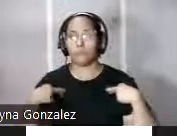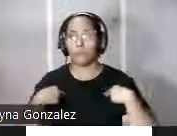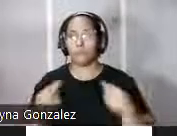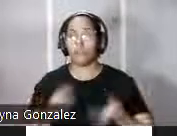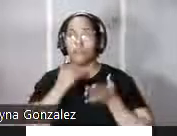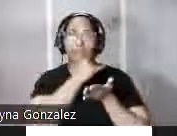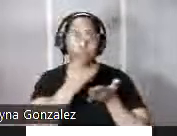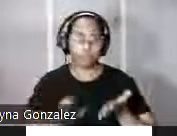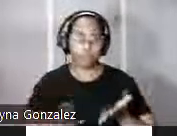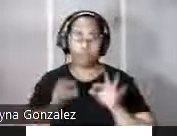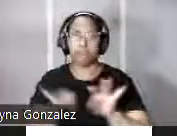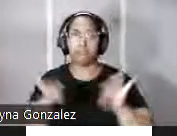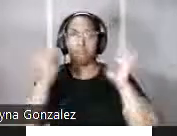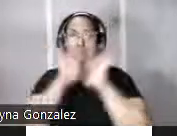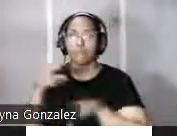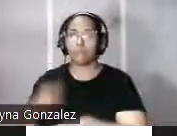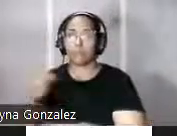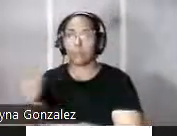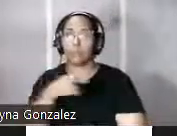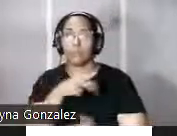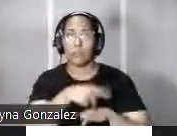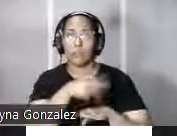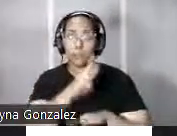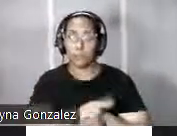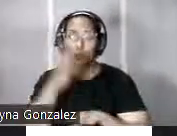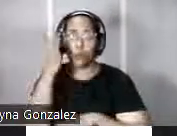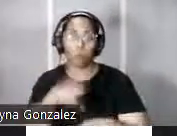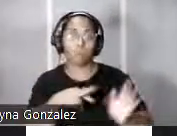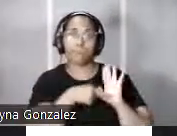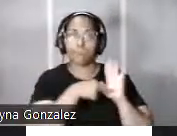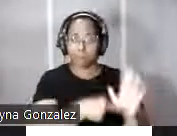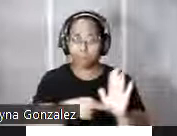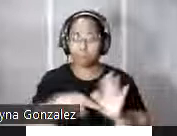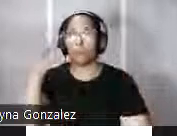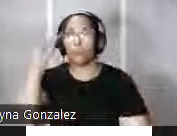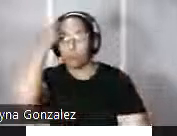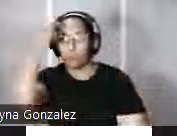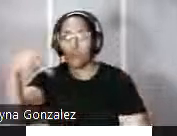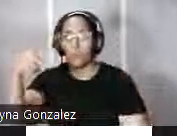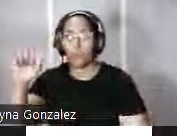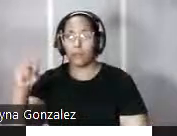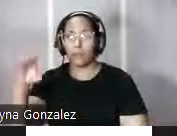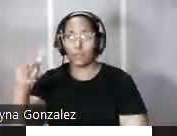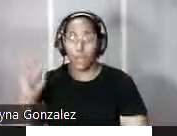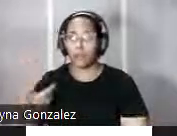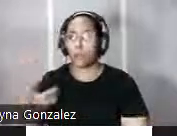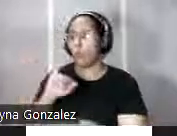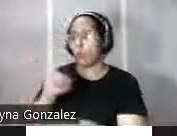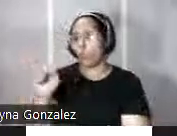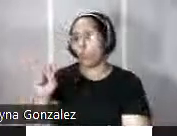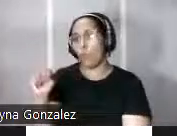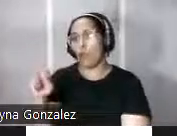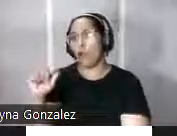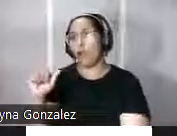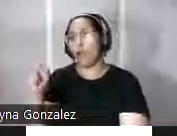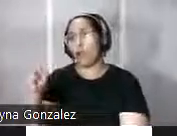para la historia de Puerto Rico porque aparece representado el gobernador Juan de Haro y posiblemente su mano derecha Juan de Mezquita que es uno de